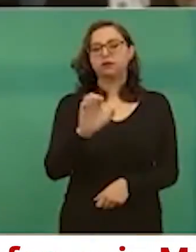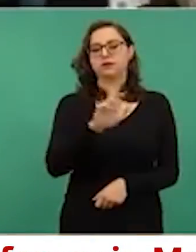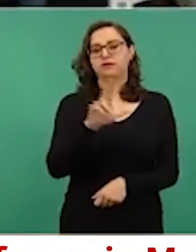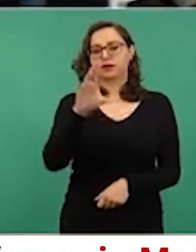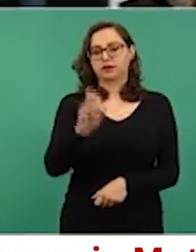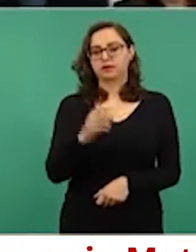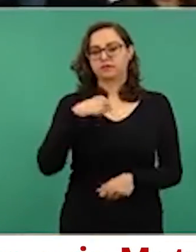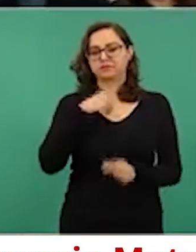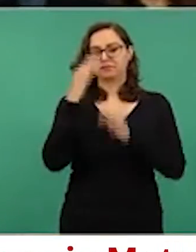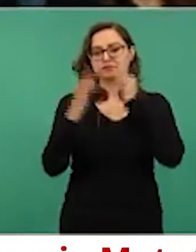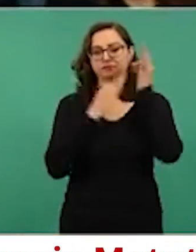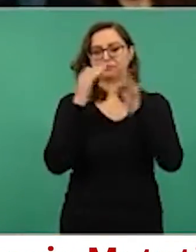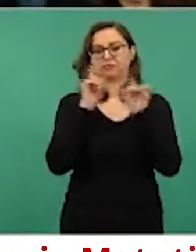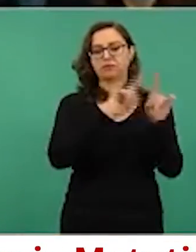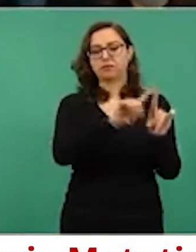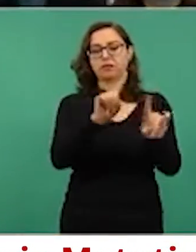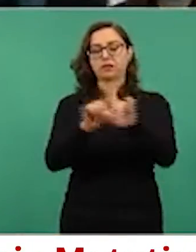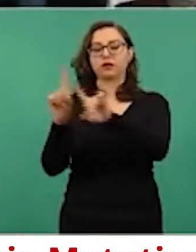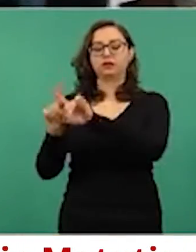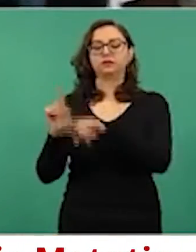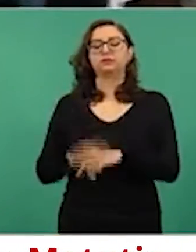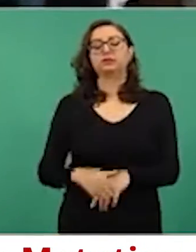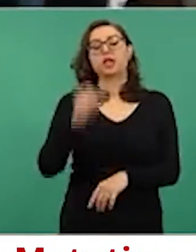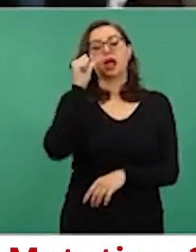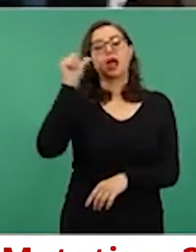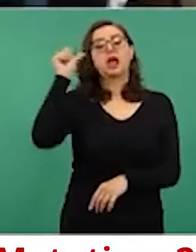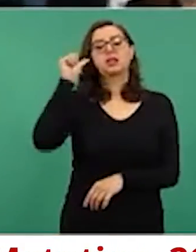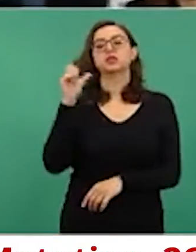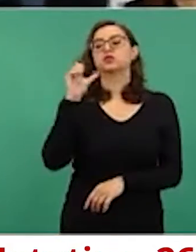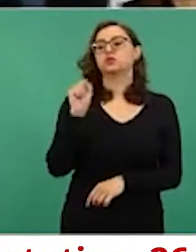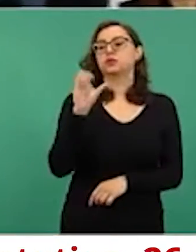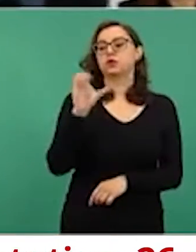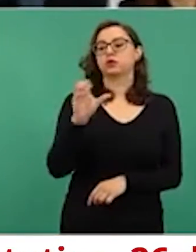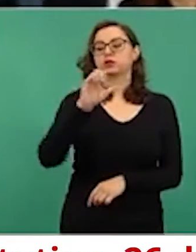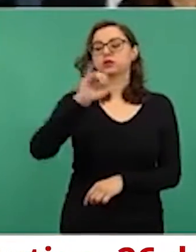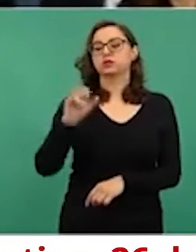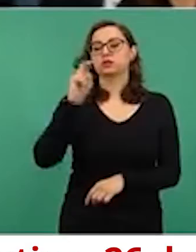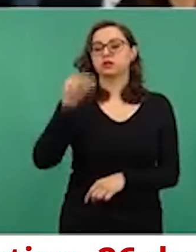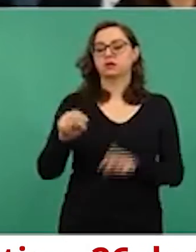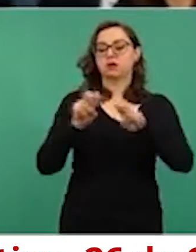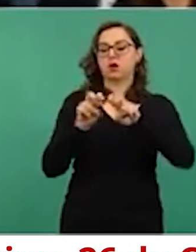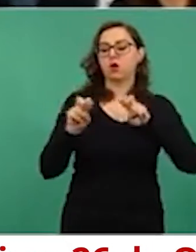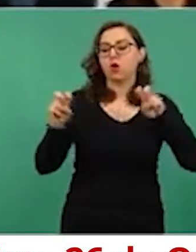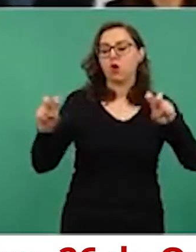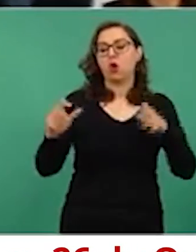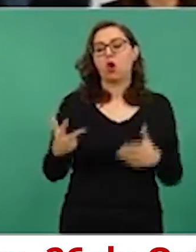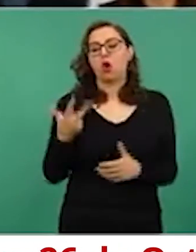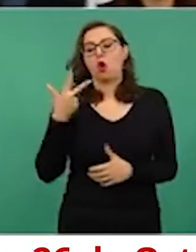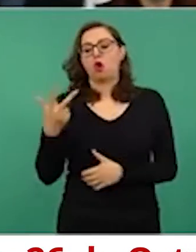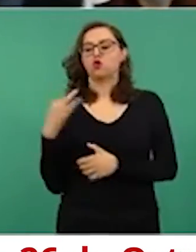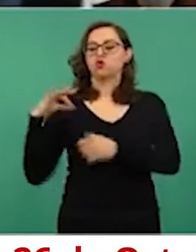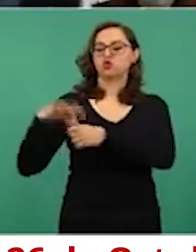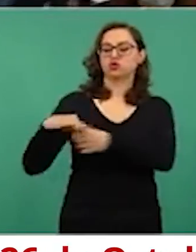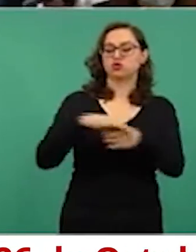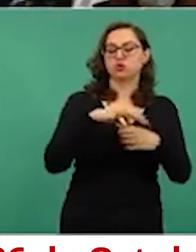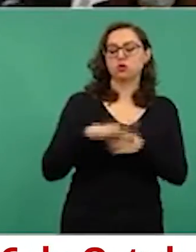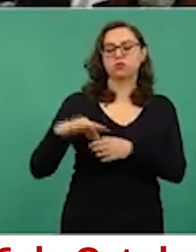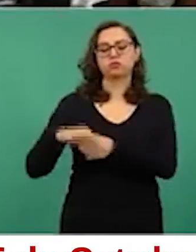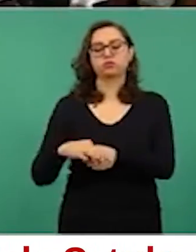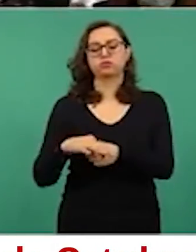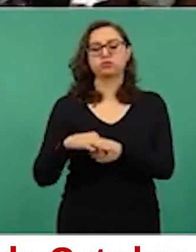Ayer el pleno de la Suprema Corte por ocho votos contra tres, declaró inconstitucional